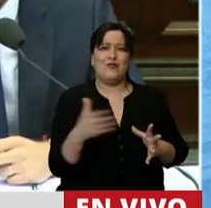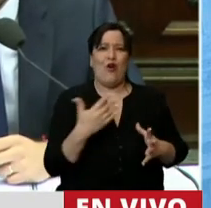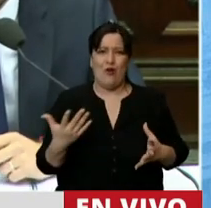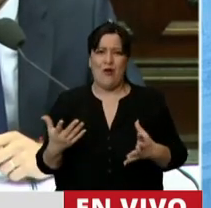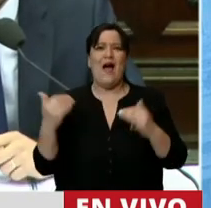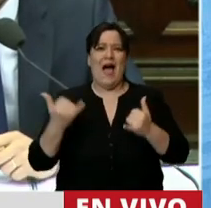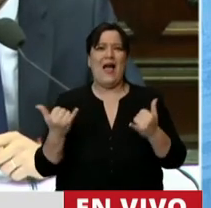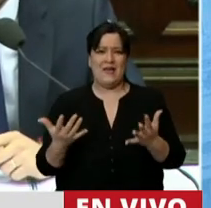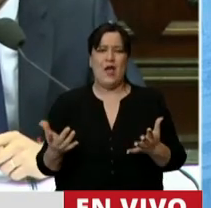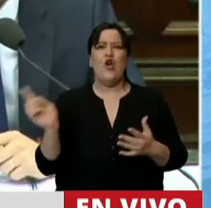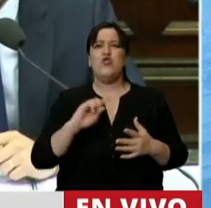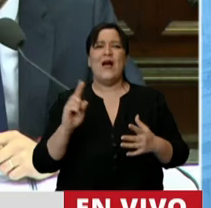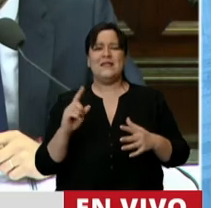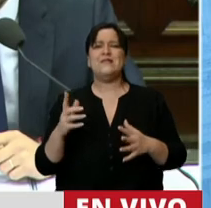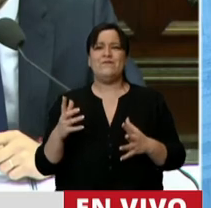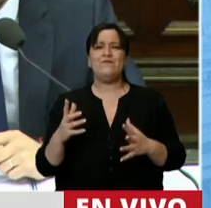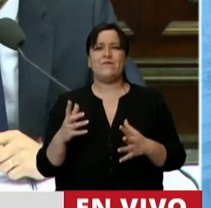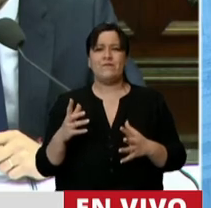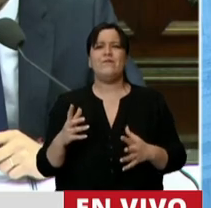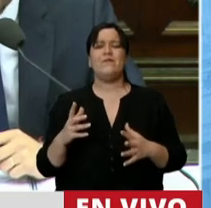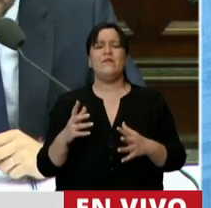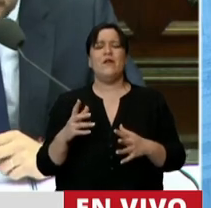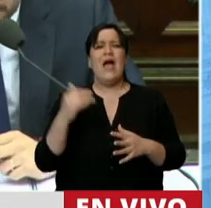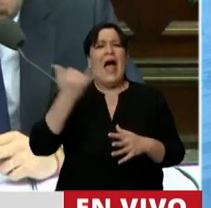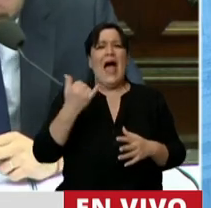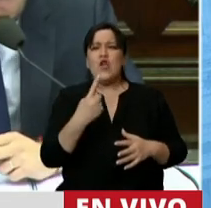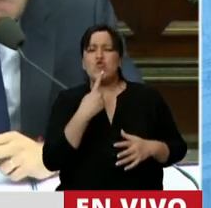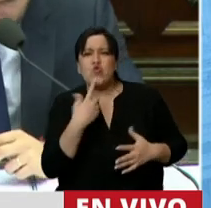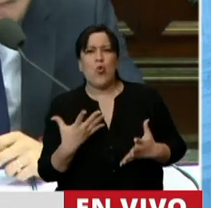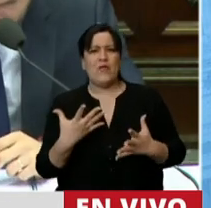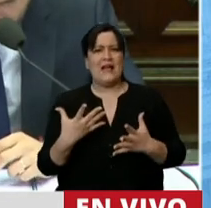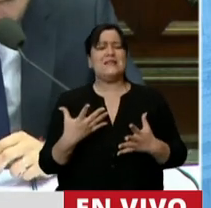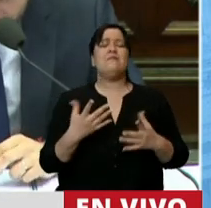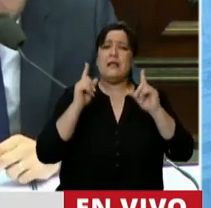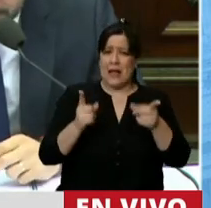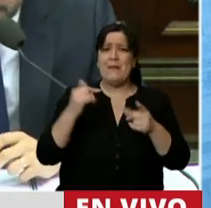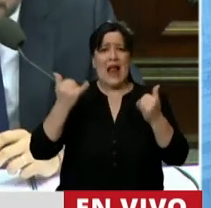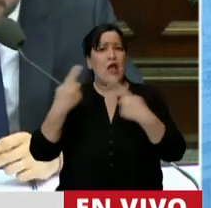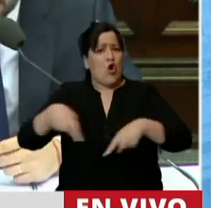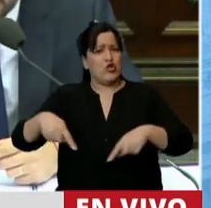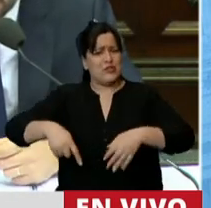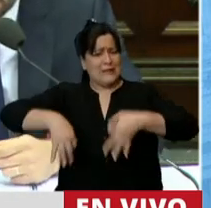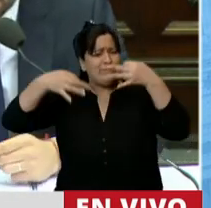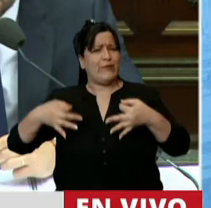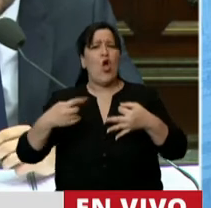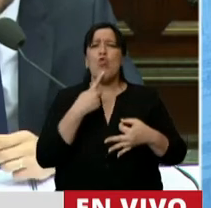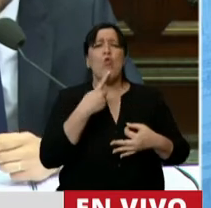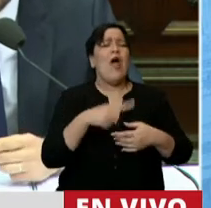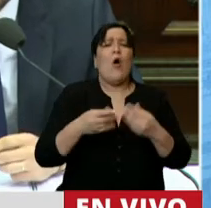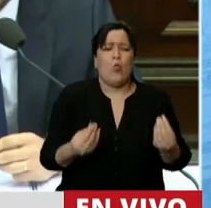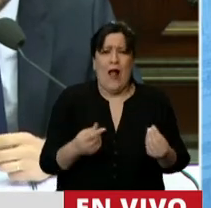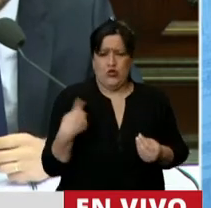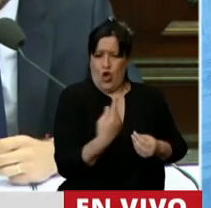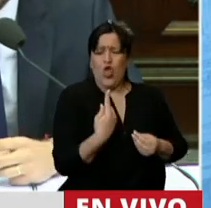que se divide. Lo que sí tenemos son algunas incertidumbres y algunas certezas. ¿Qué incertidumbre tenemos